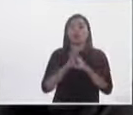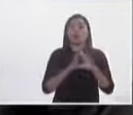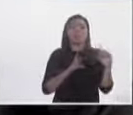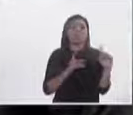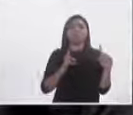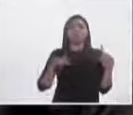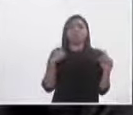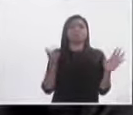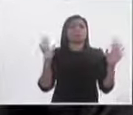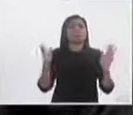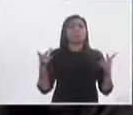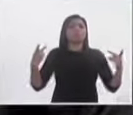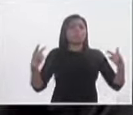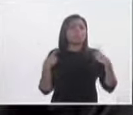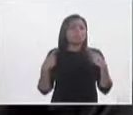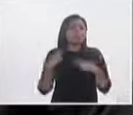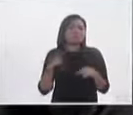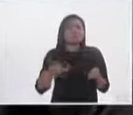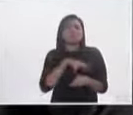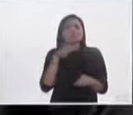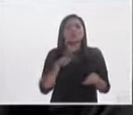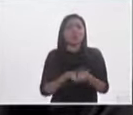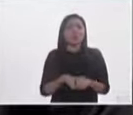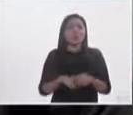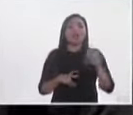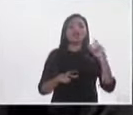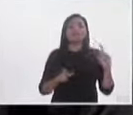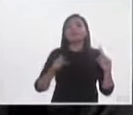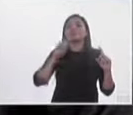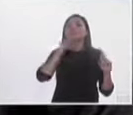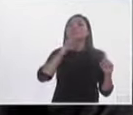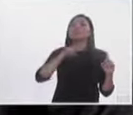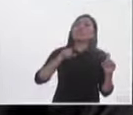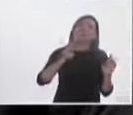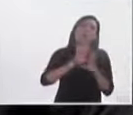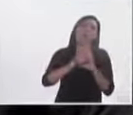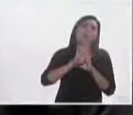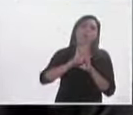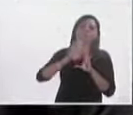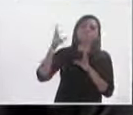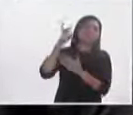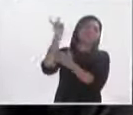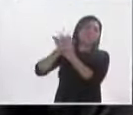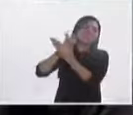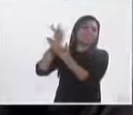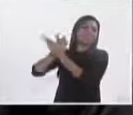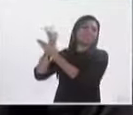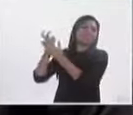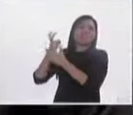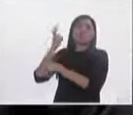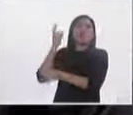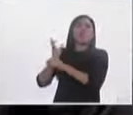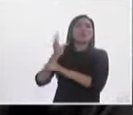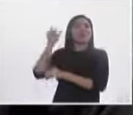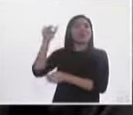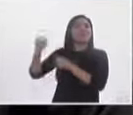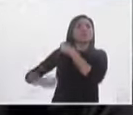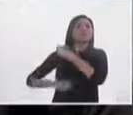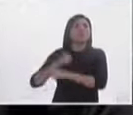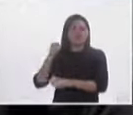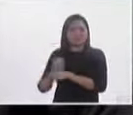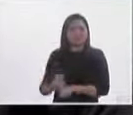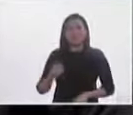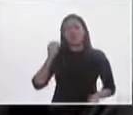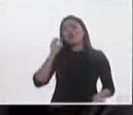son parte, digamos, de una crítica al sistema de partidos. Es decir, hay una crítica abierta o